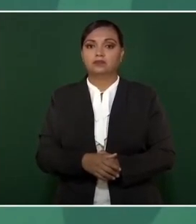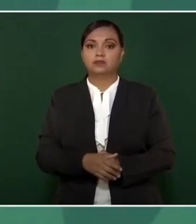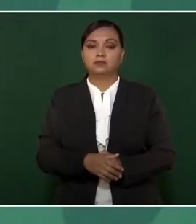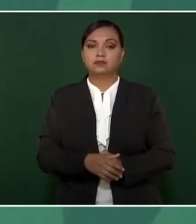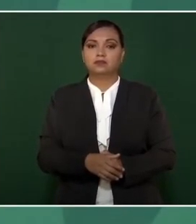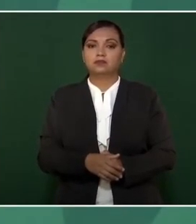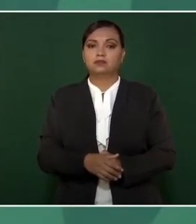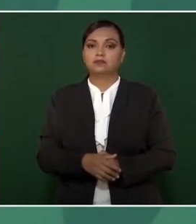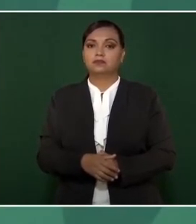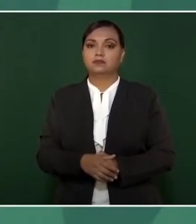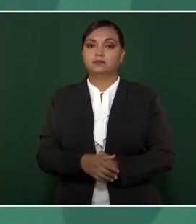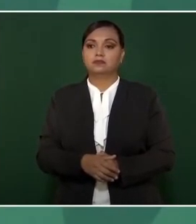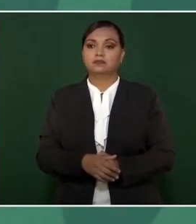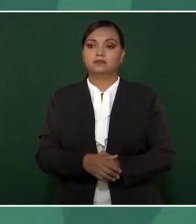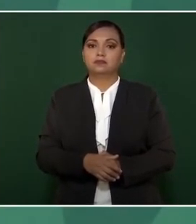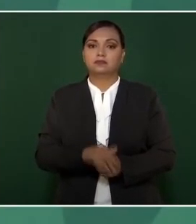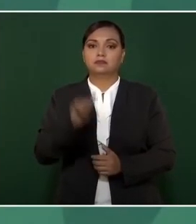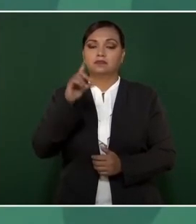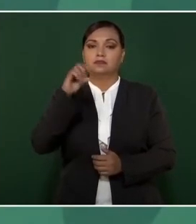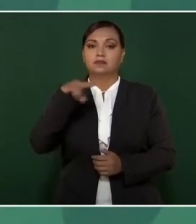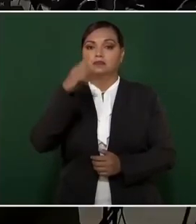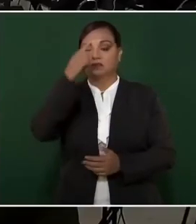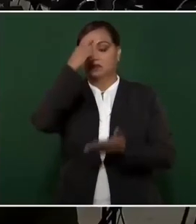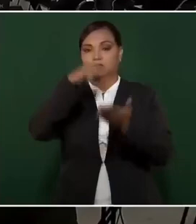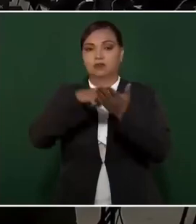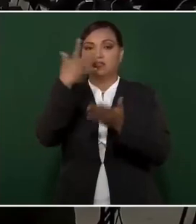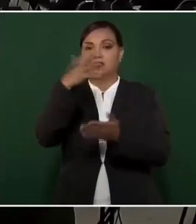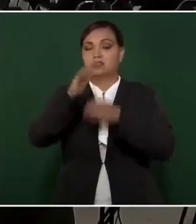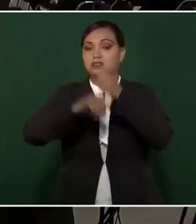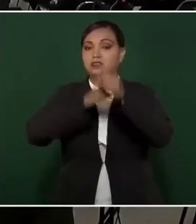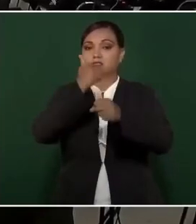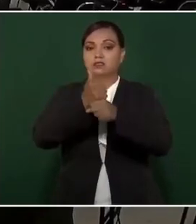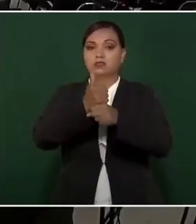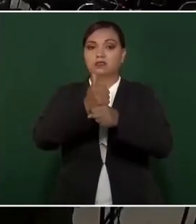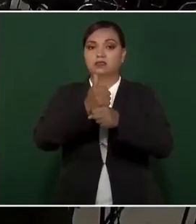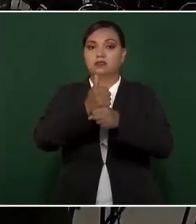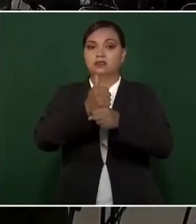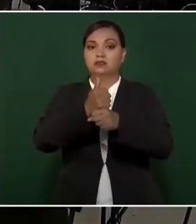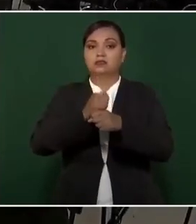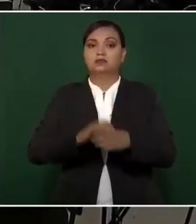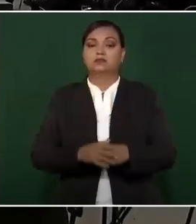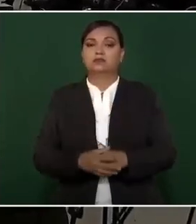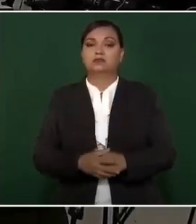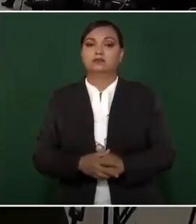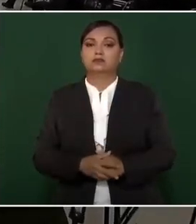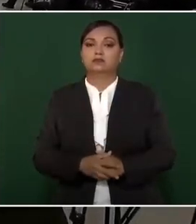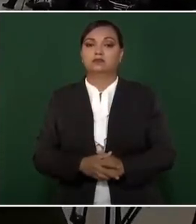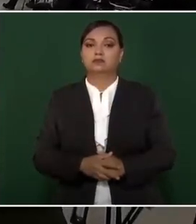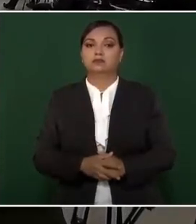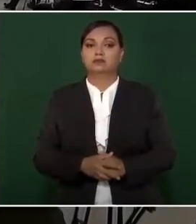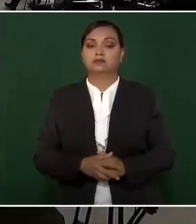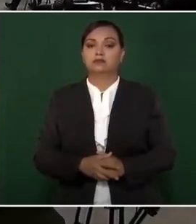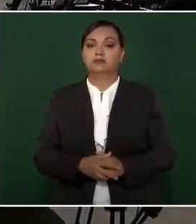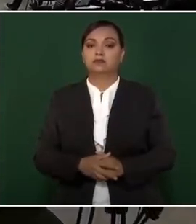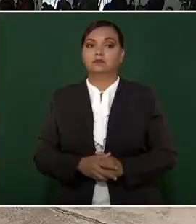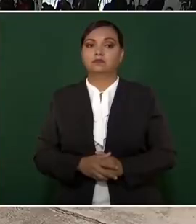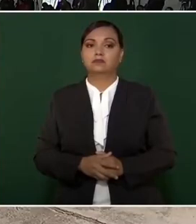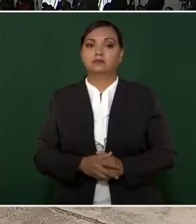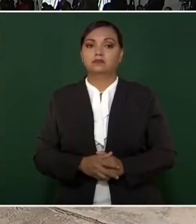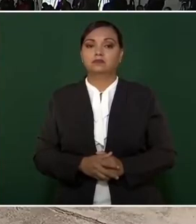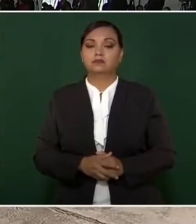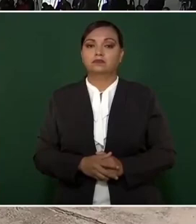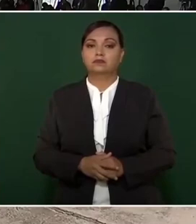no sé, Adán, creo que diez años. Depende de los estados, pero promedio son ocho años.